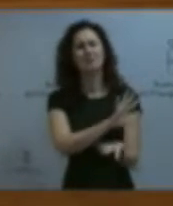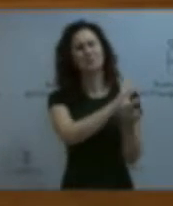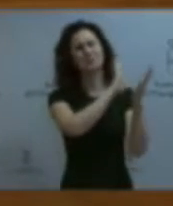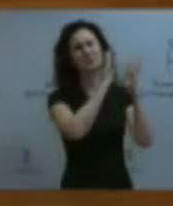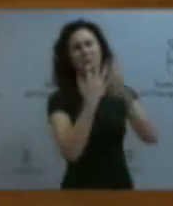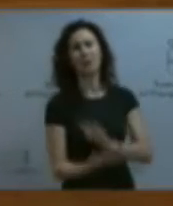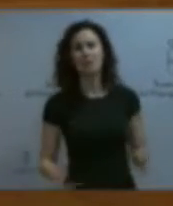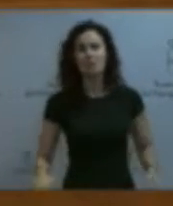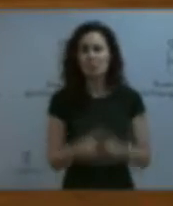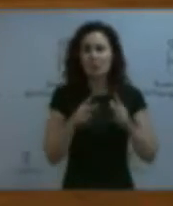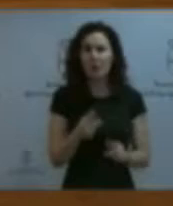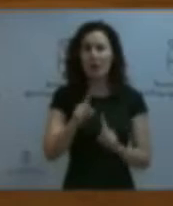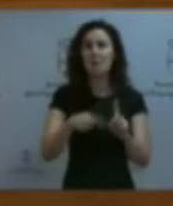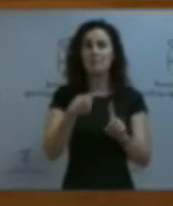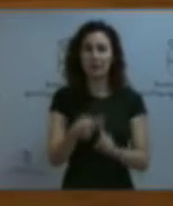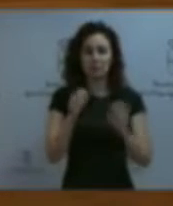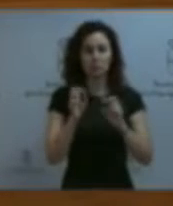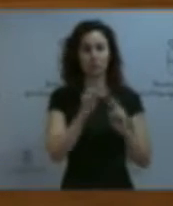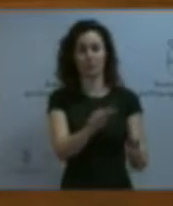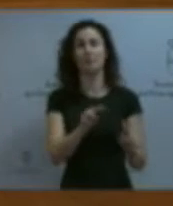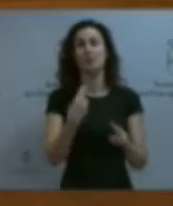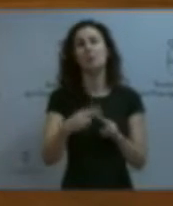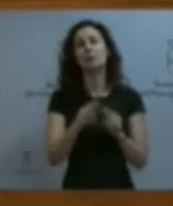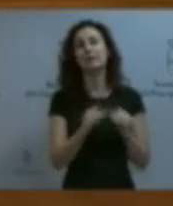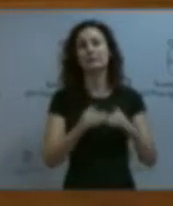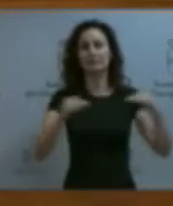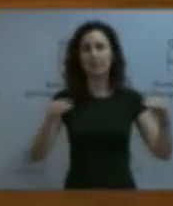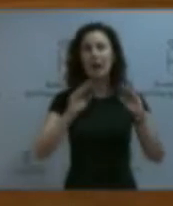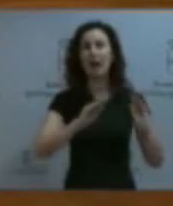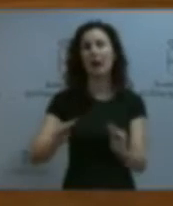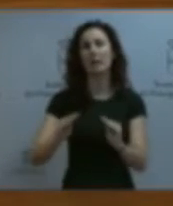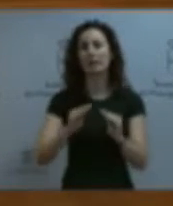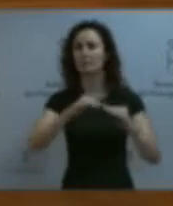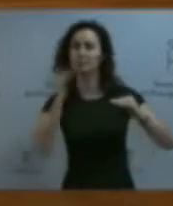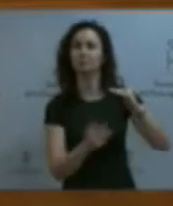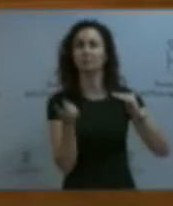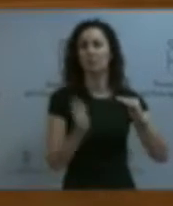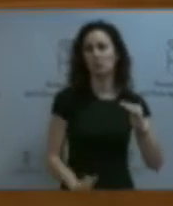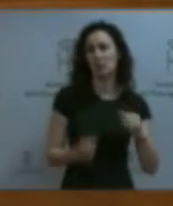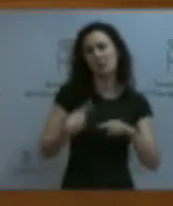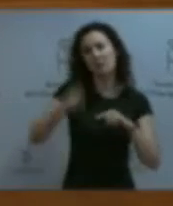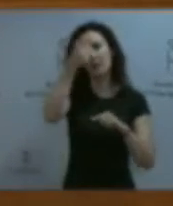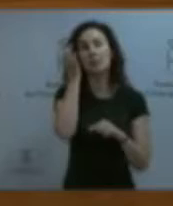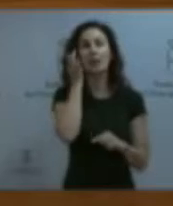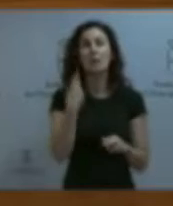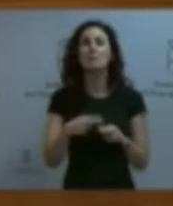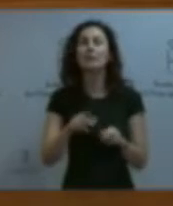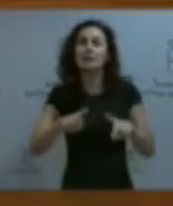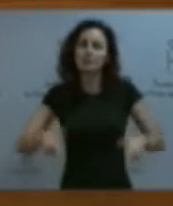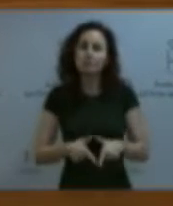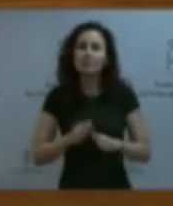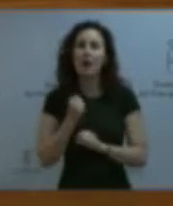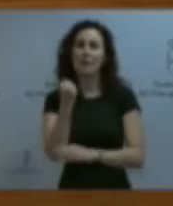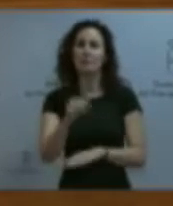y especialmente la percepción social de las políticas de igualdad, la alerta sobre la brecha salarial, la necesidad de cometer políticas feministas, para lo que la